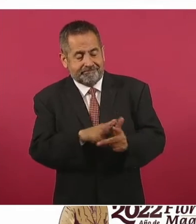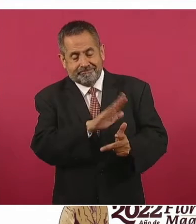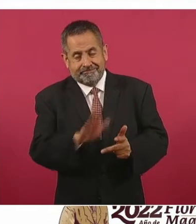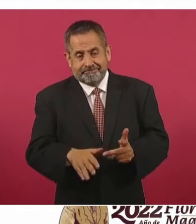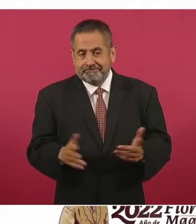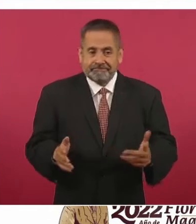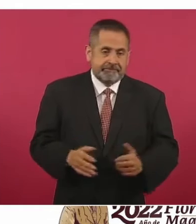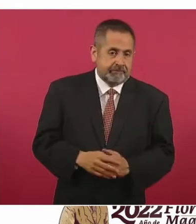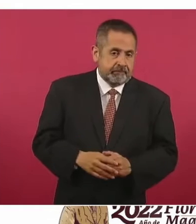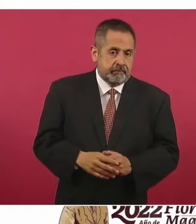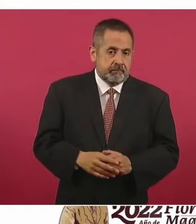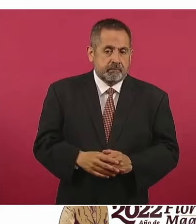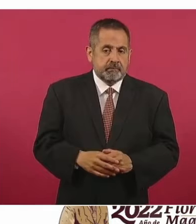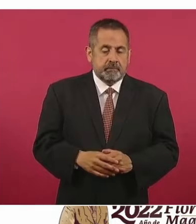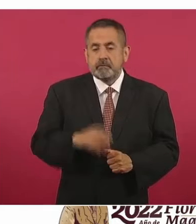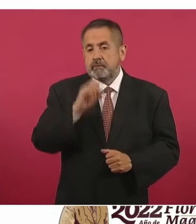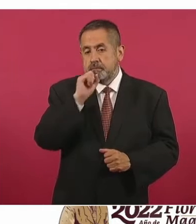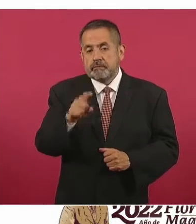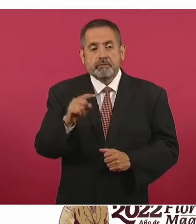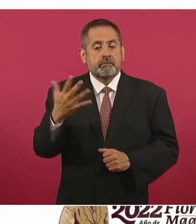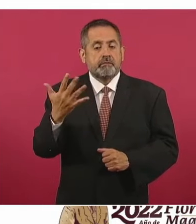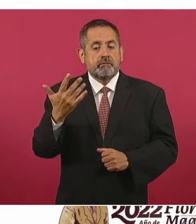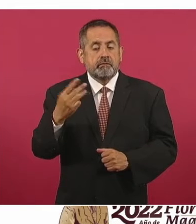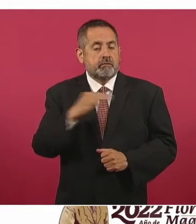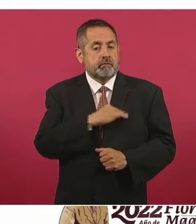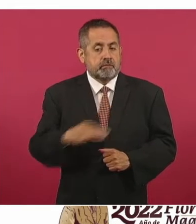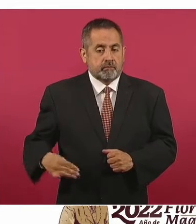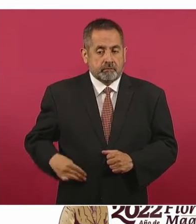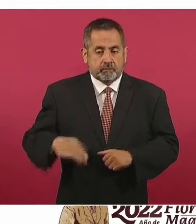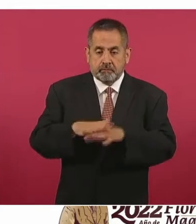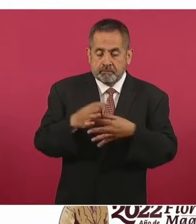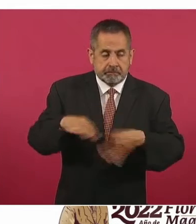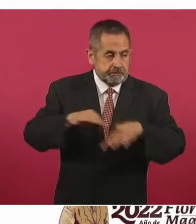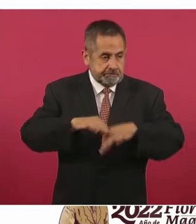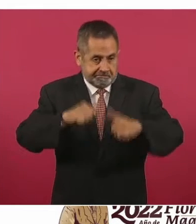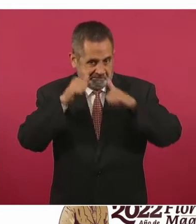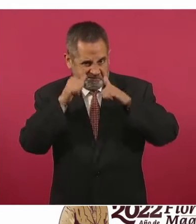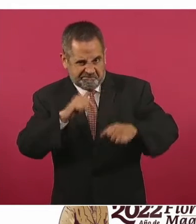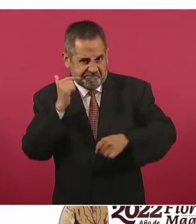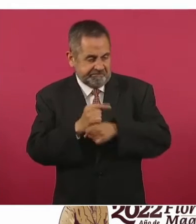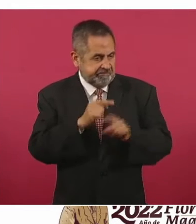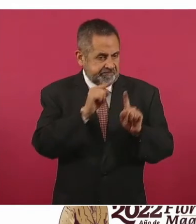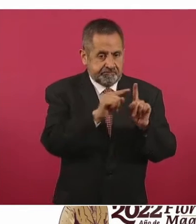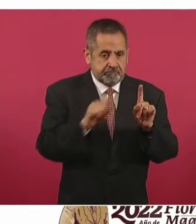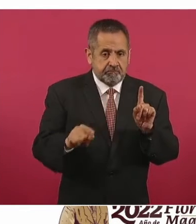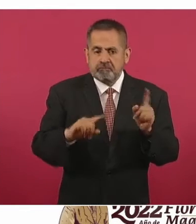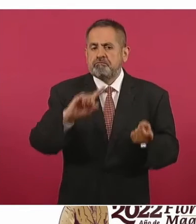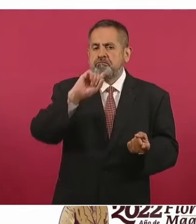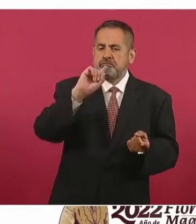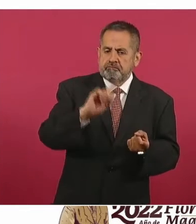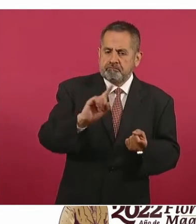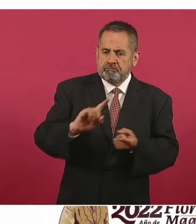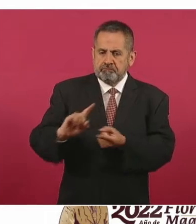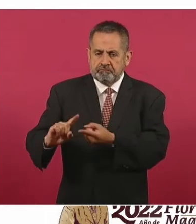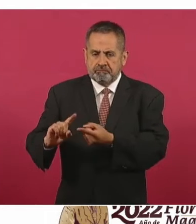en el caso de los cincuenta municipios prioritarios, se ha tenido un descenso en treinta y